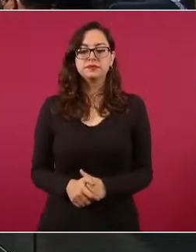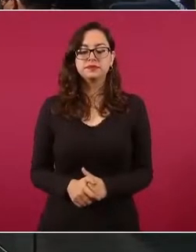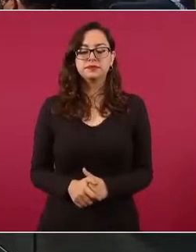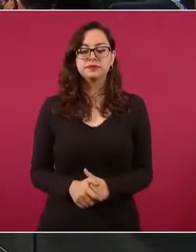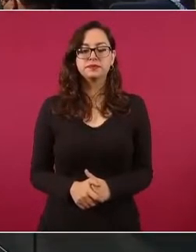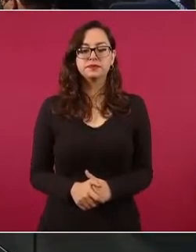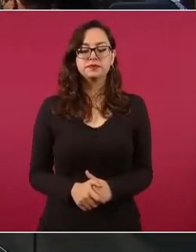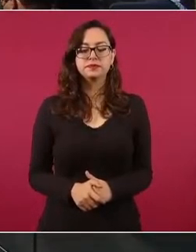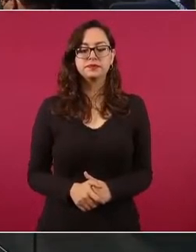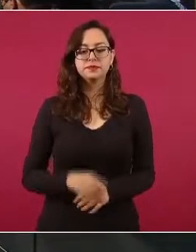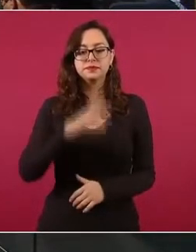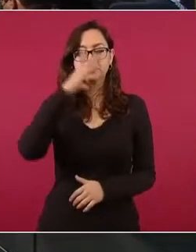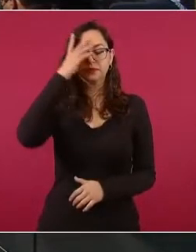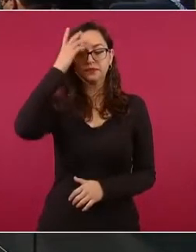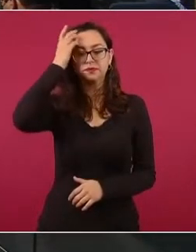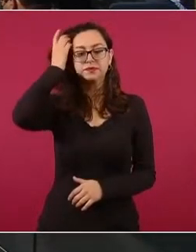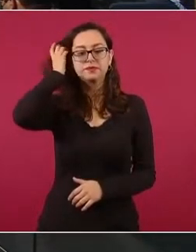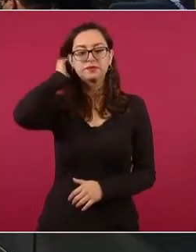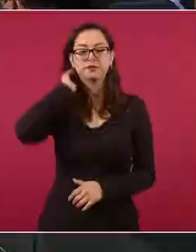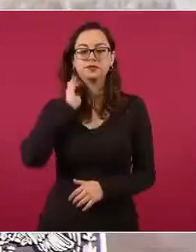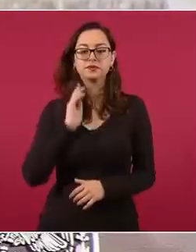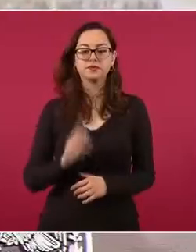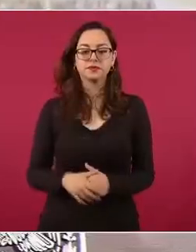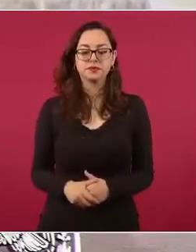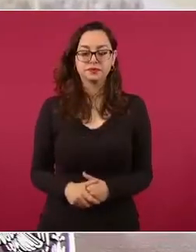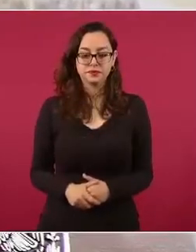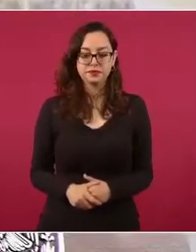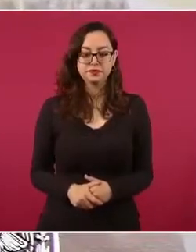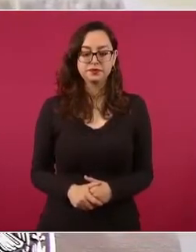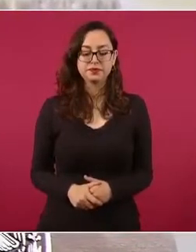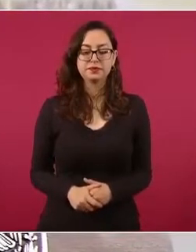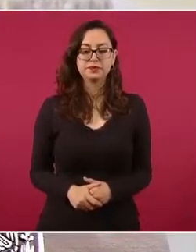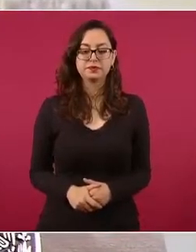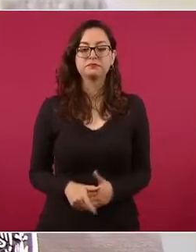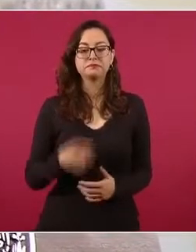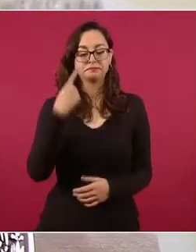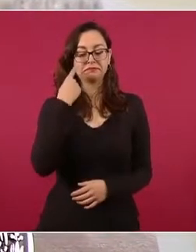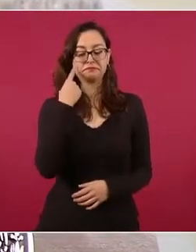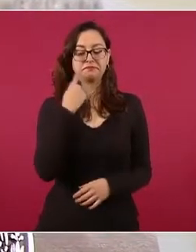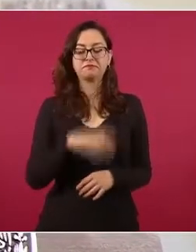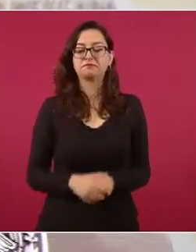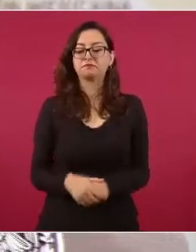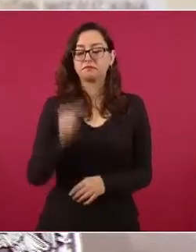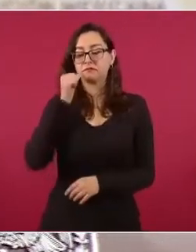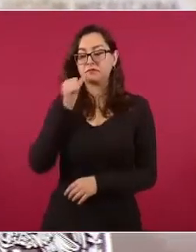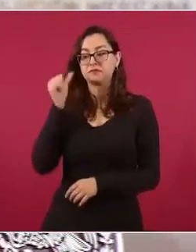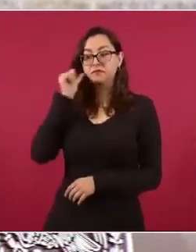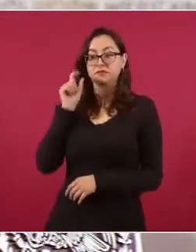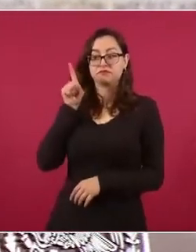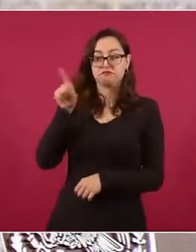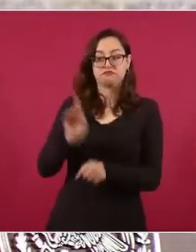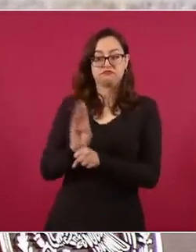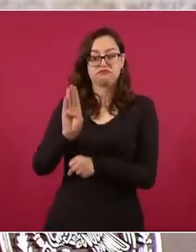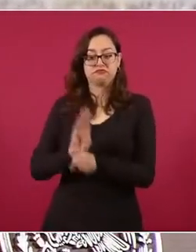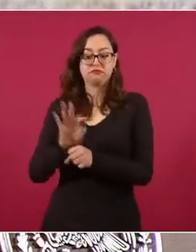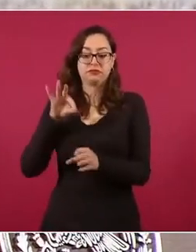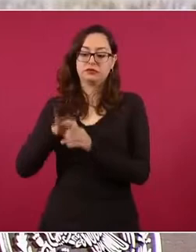fue muy aleccionadora, ahora sí que es la